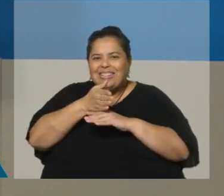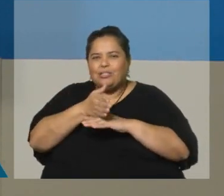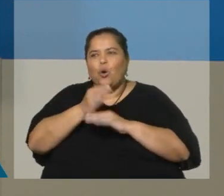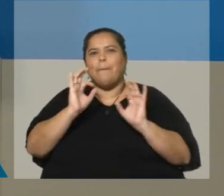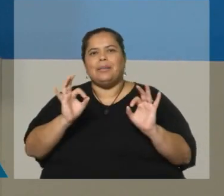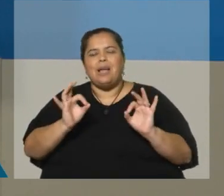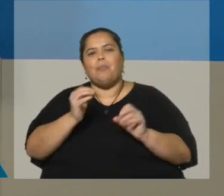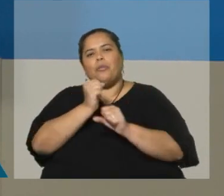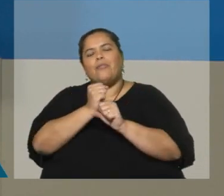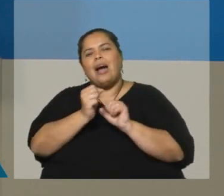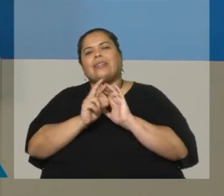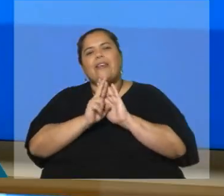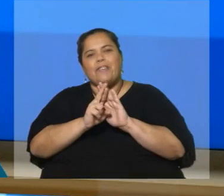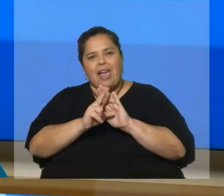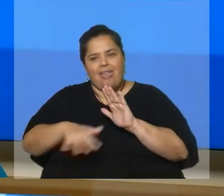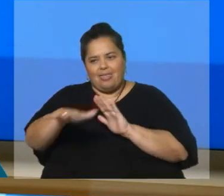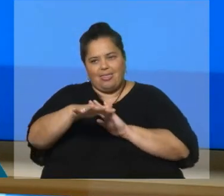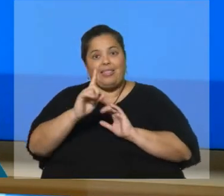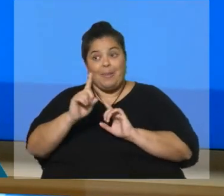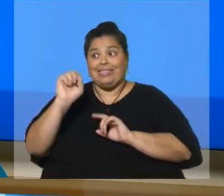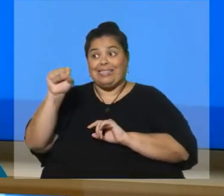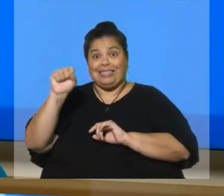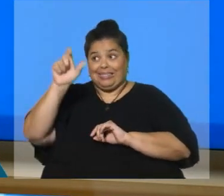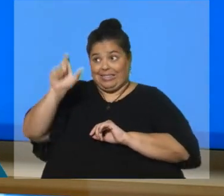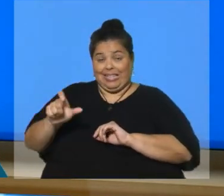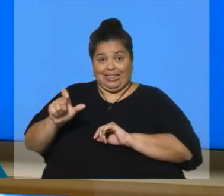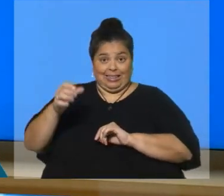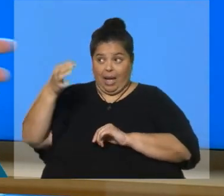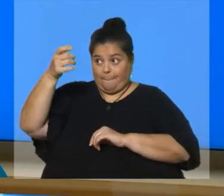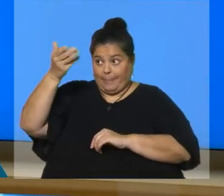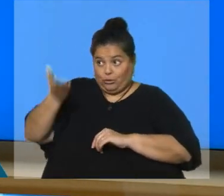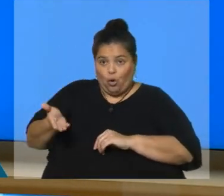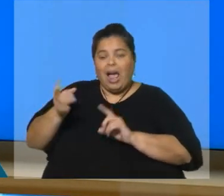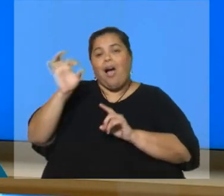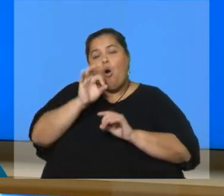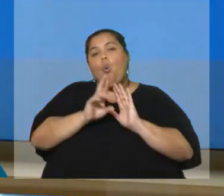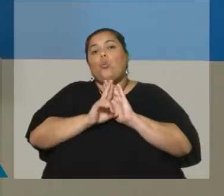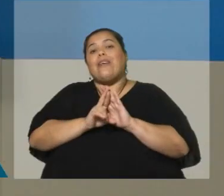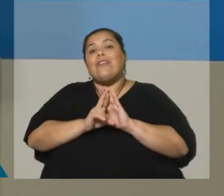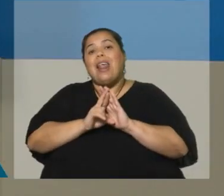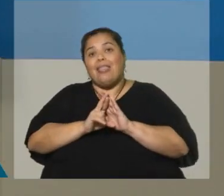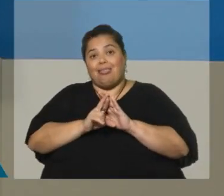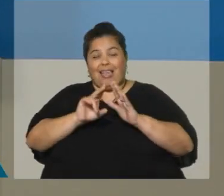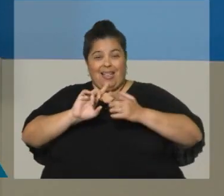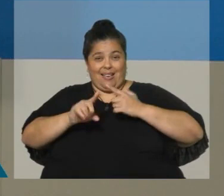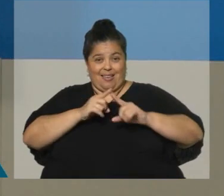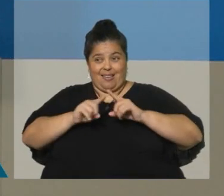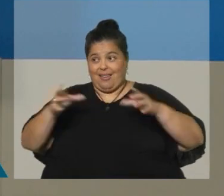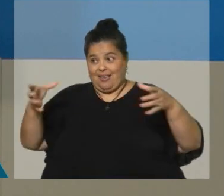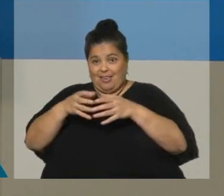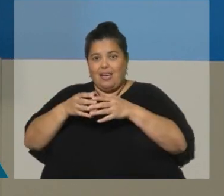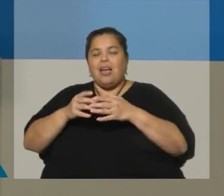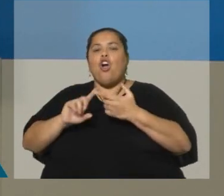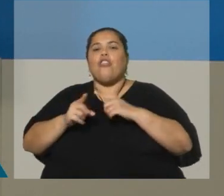locales. Además de los censistas, me dice usted, un referente local acompaña o trabaja. Vamos a trabajar coordinados con los referentes locales.